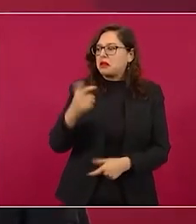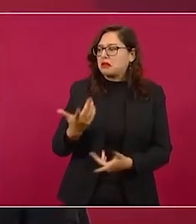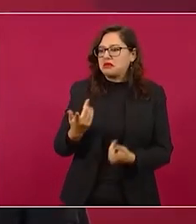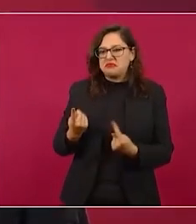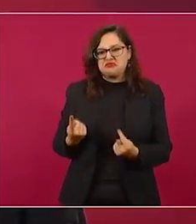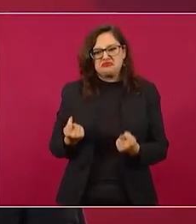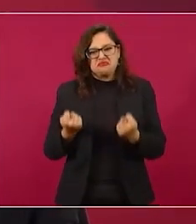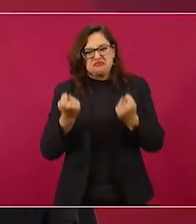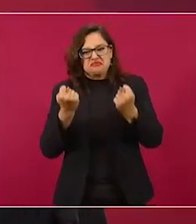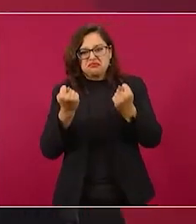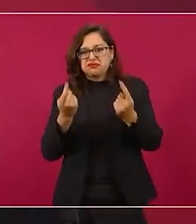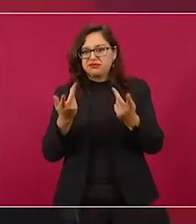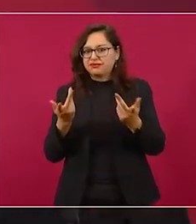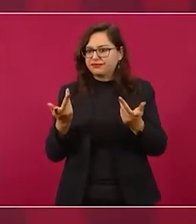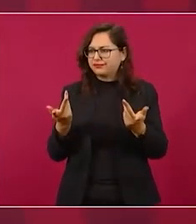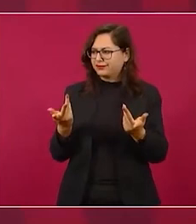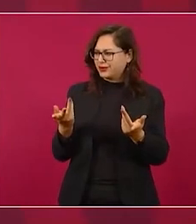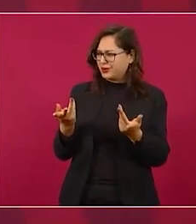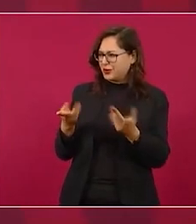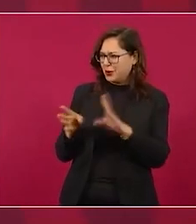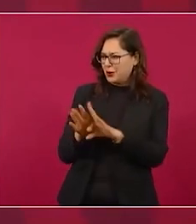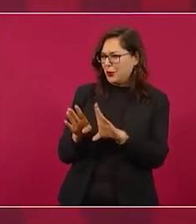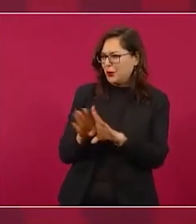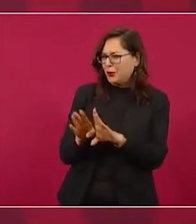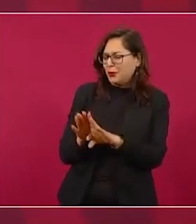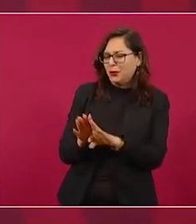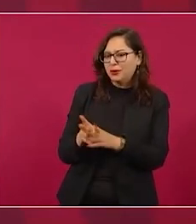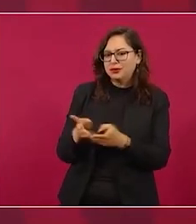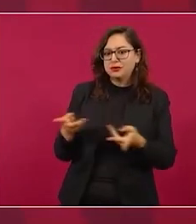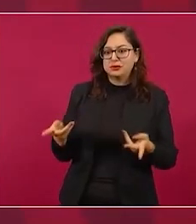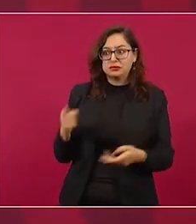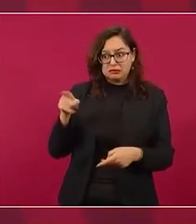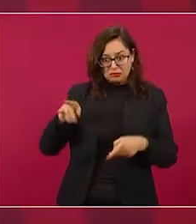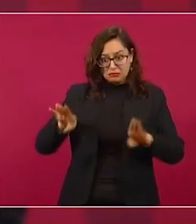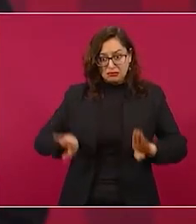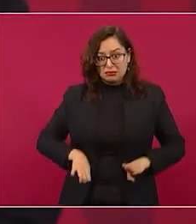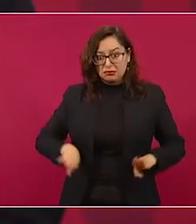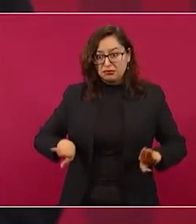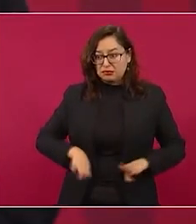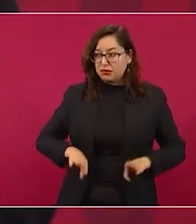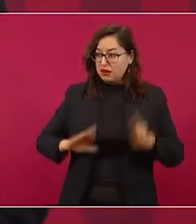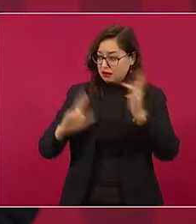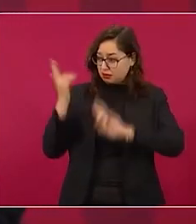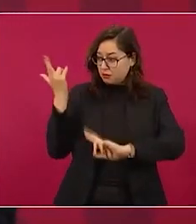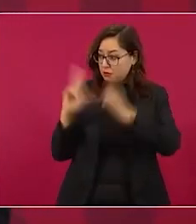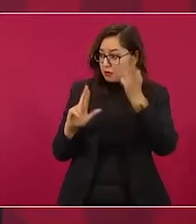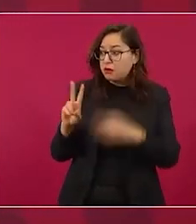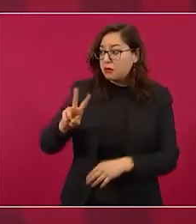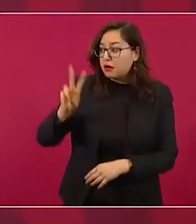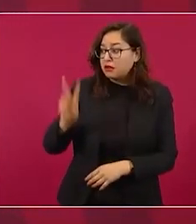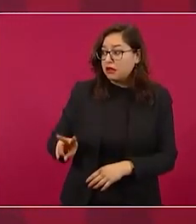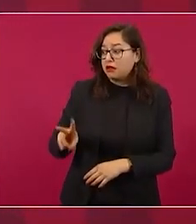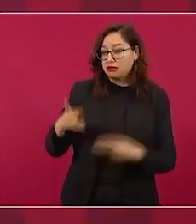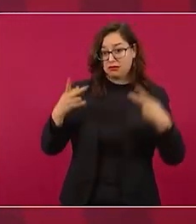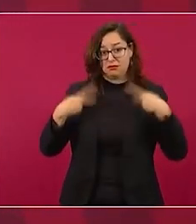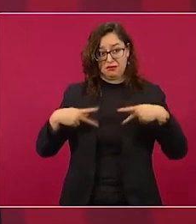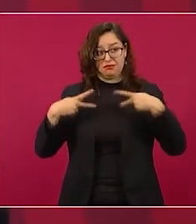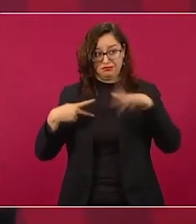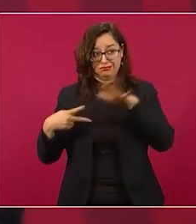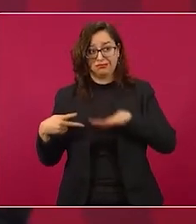Y el revolucionario tiene que cuidar al pueblo